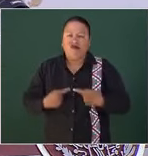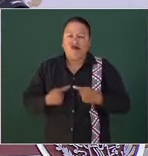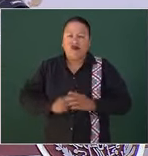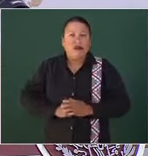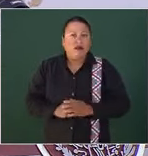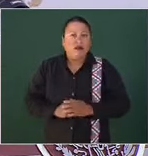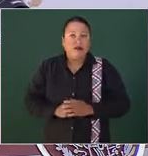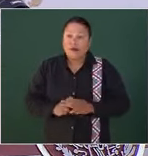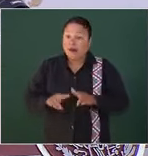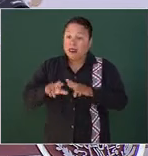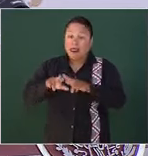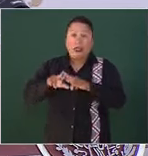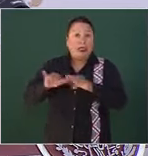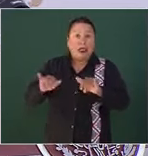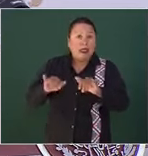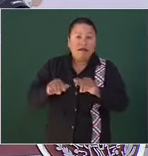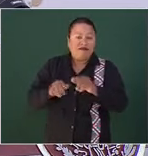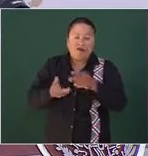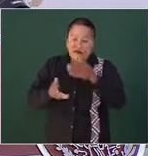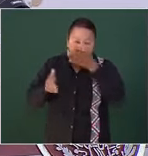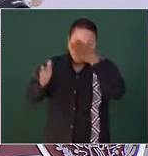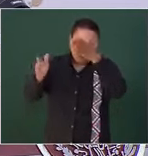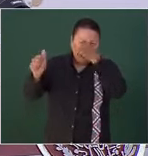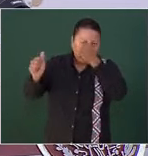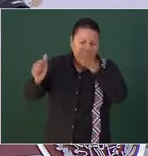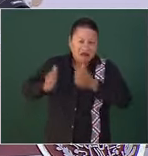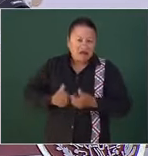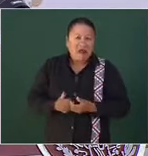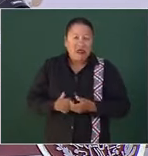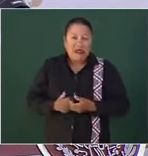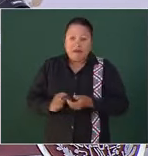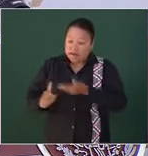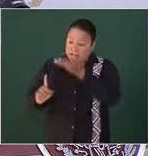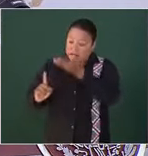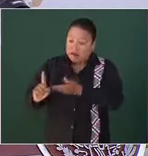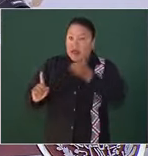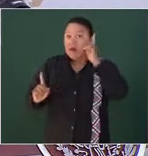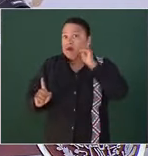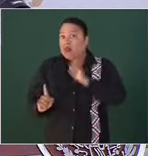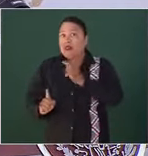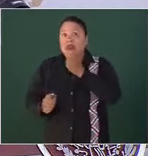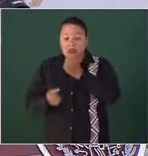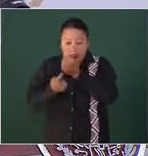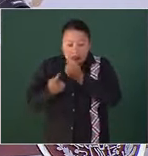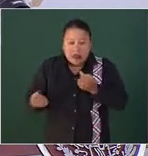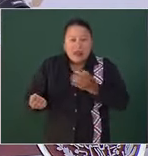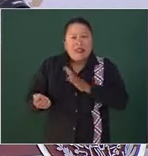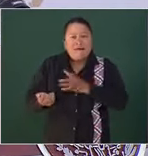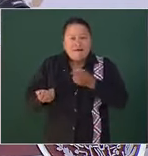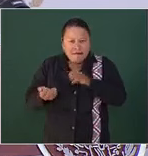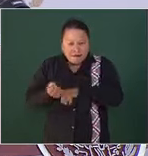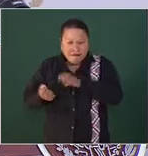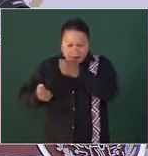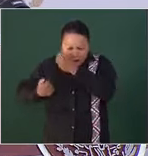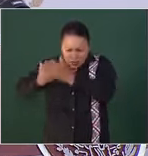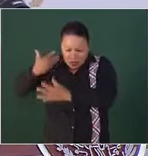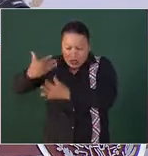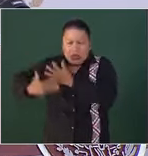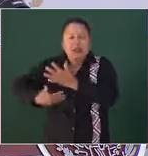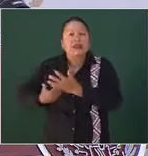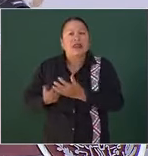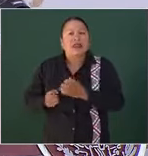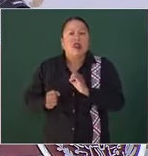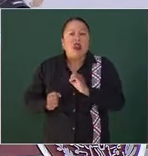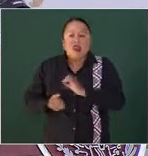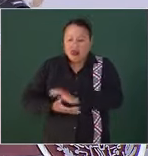Nadie está de acuerdo con que las mujeres y niñas sufran violencia o se